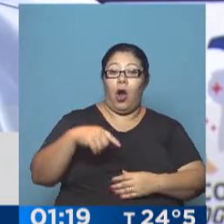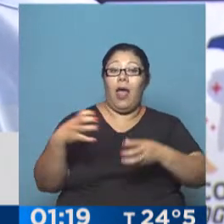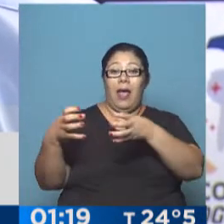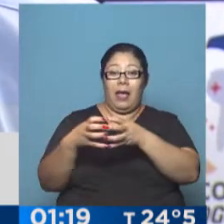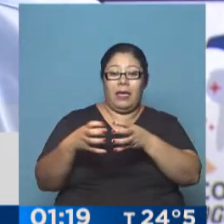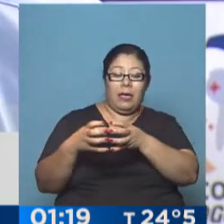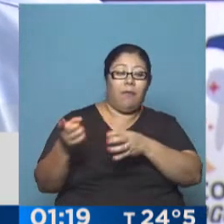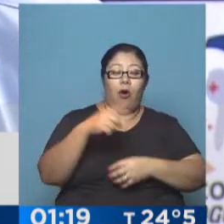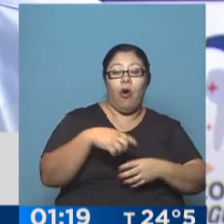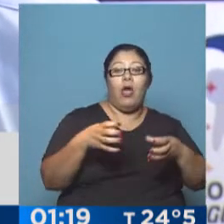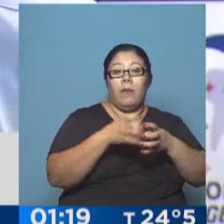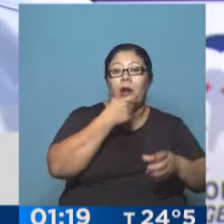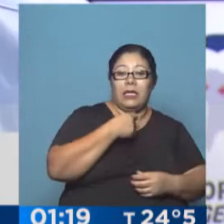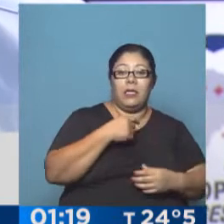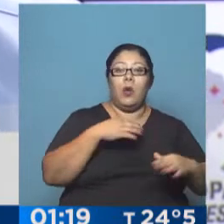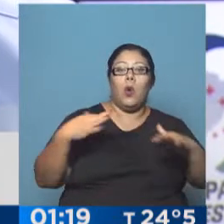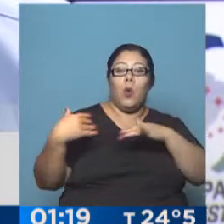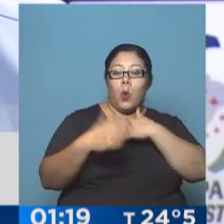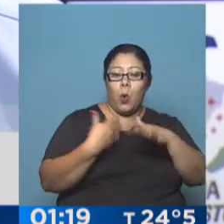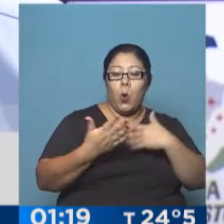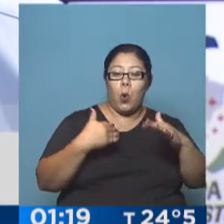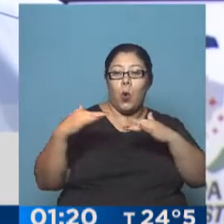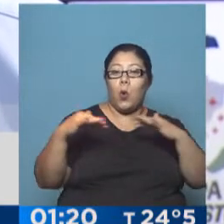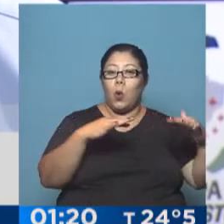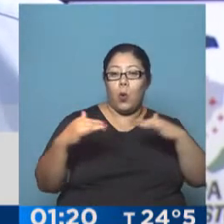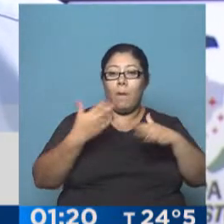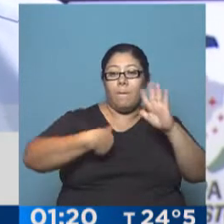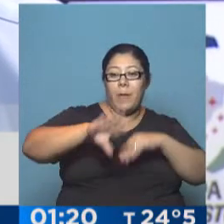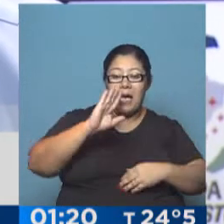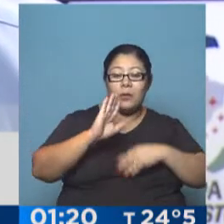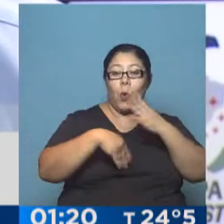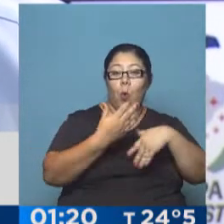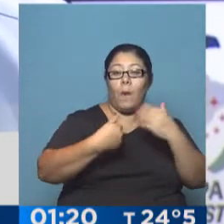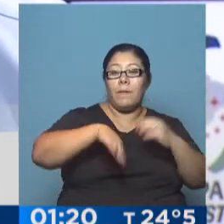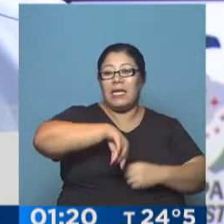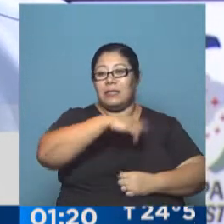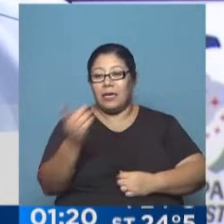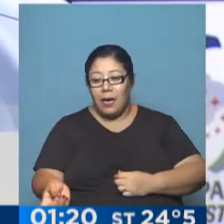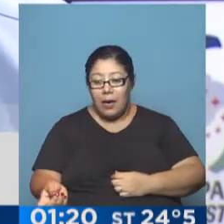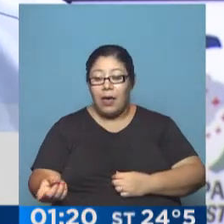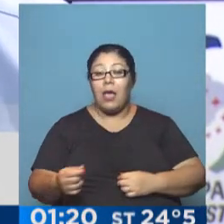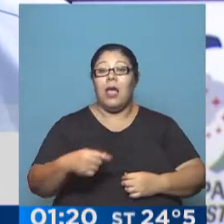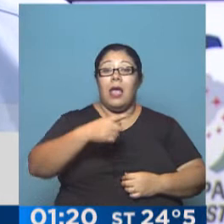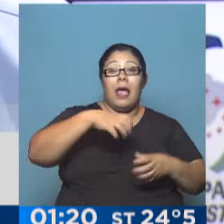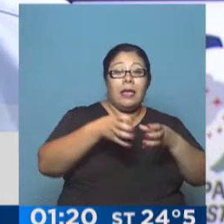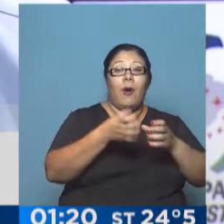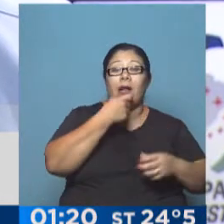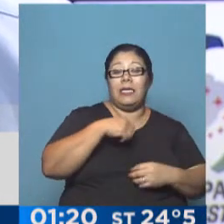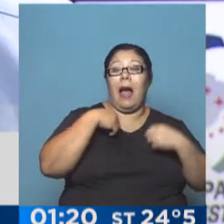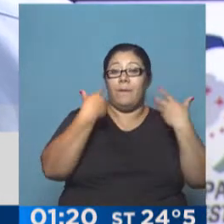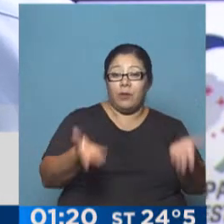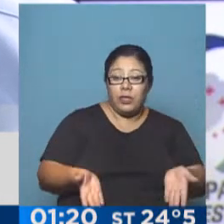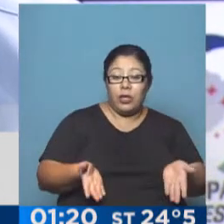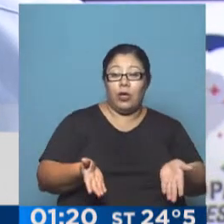Pero bueno, nosotros lo aprovechamos, generamos superioridad desde el arco hasta el medio y llegando a línea